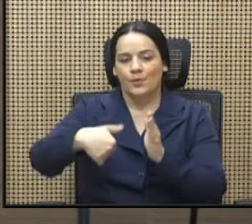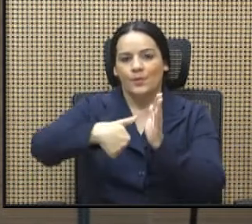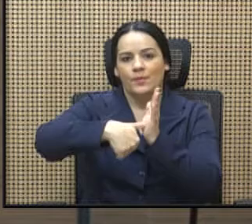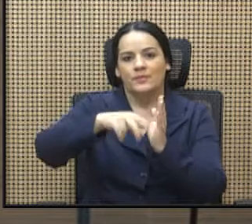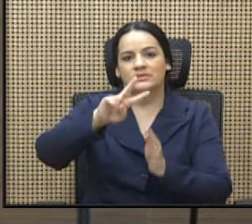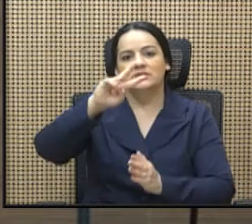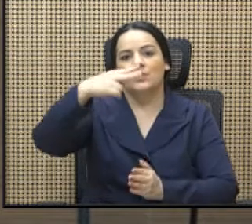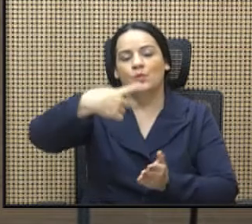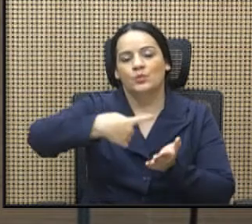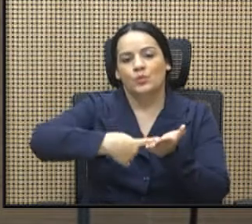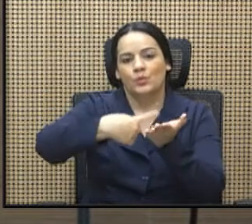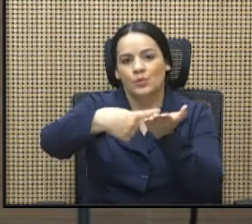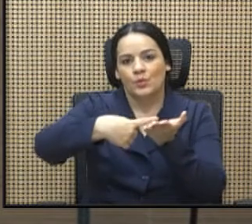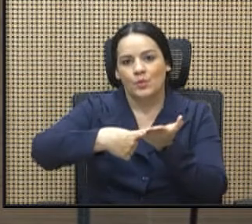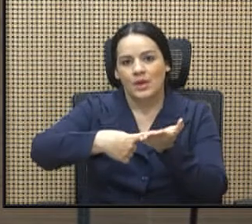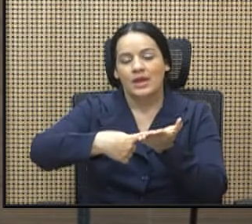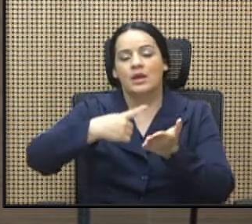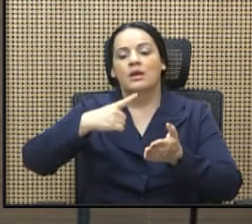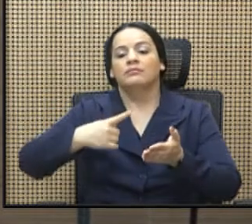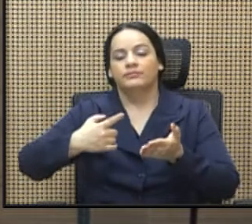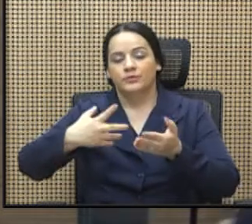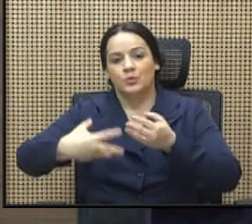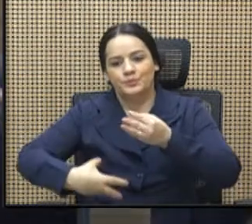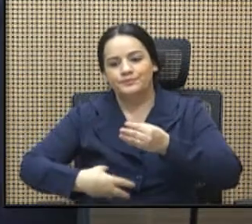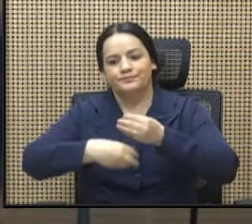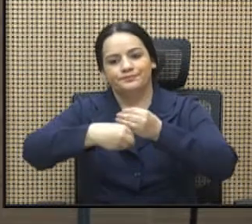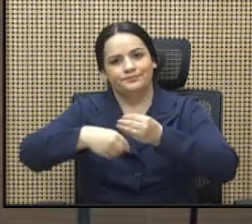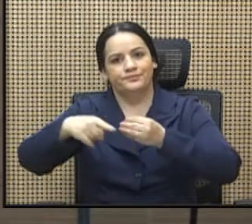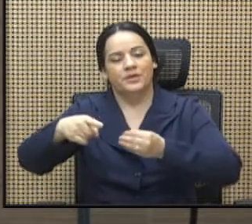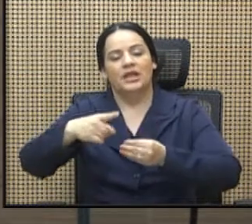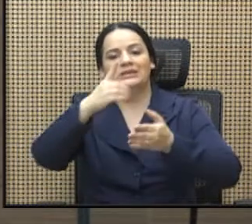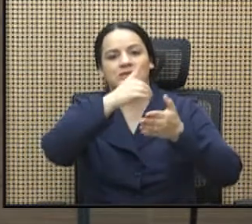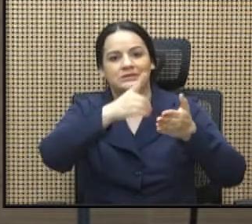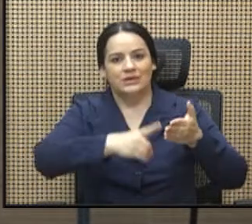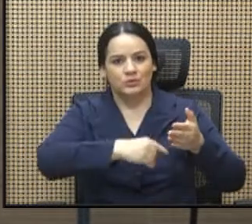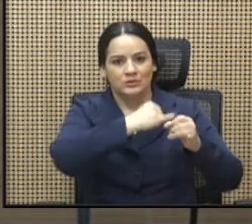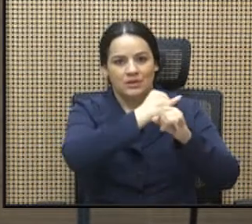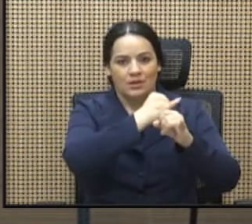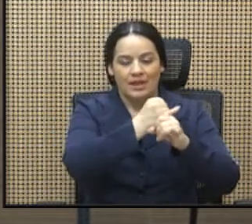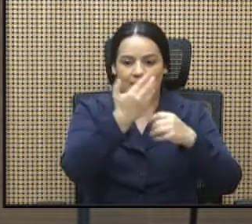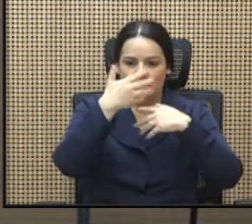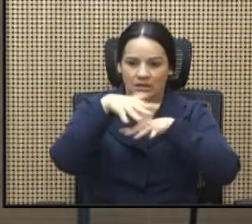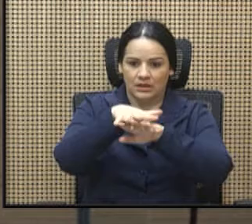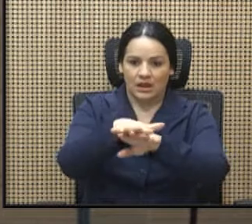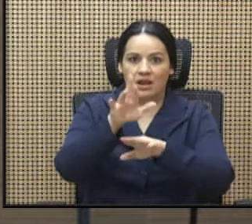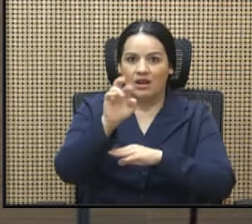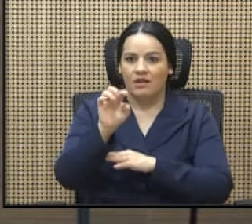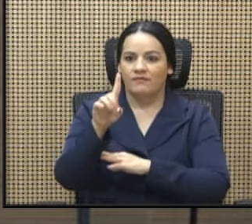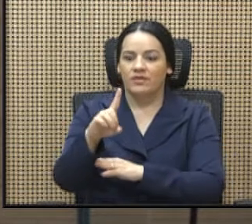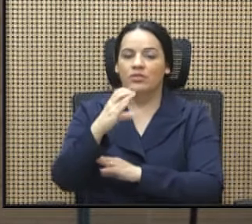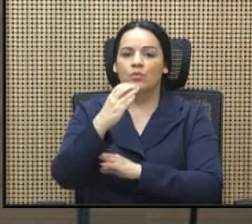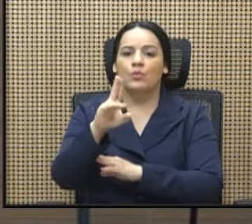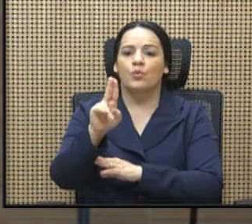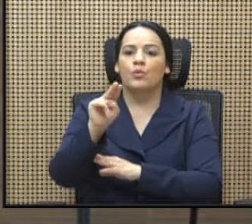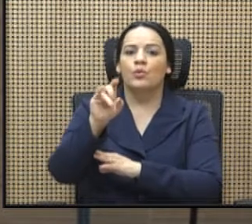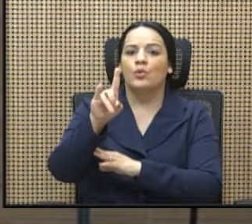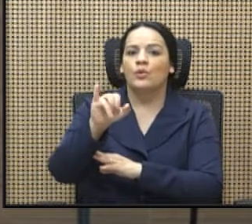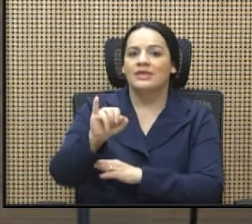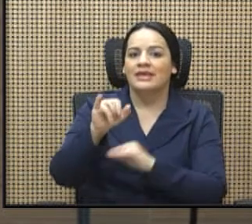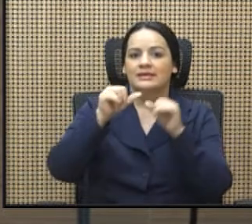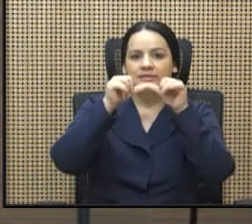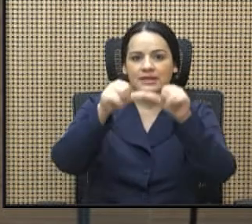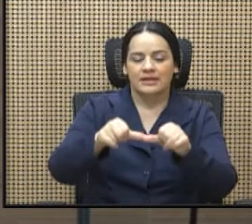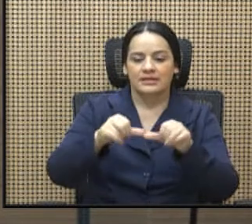segundo debate, complementar el diseño institucional e integralidad de la red CUDI mediante las siguientes acciones.